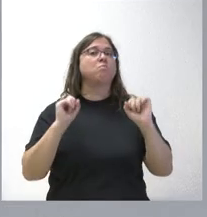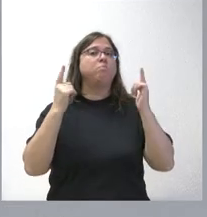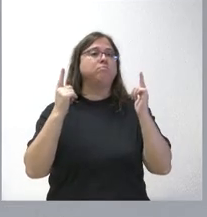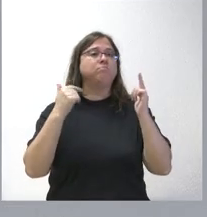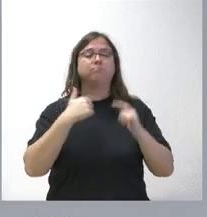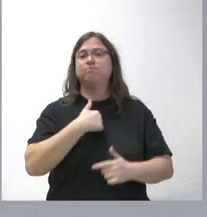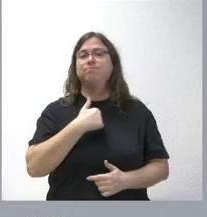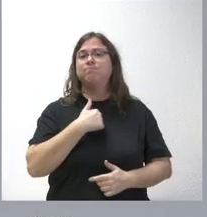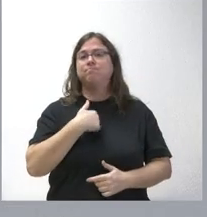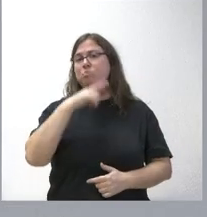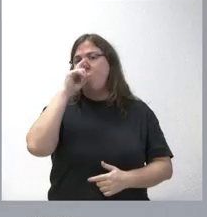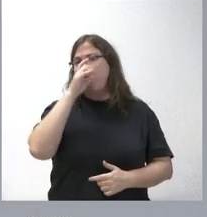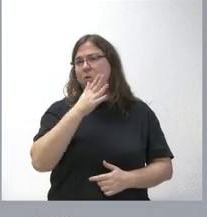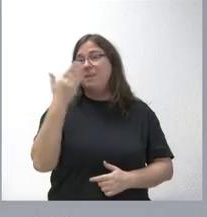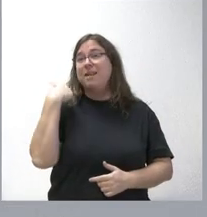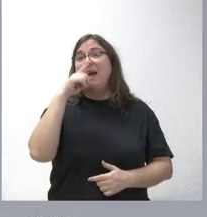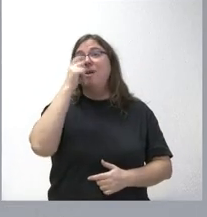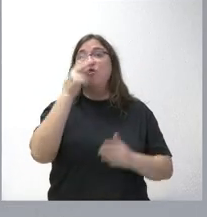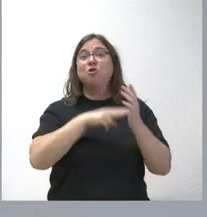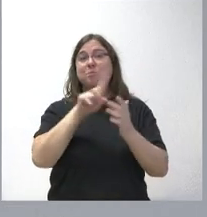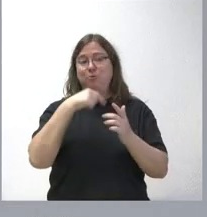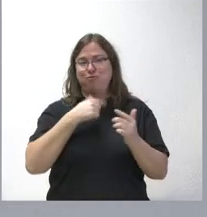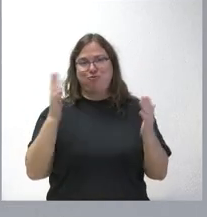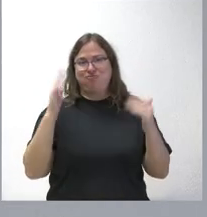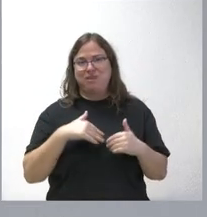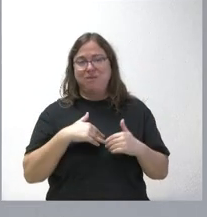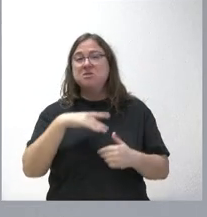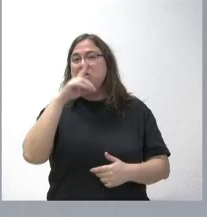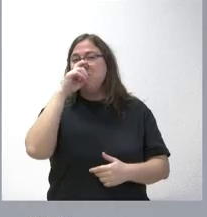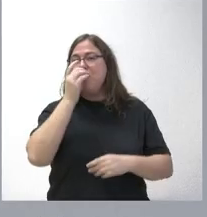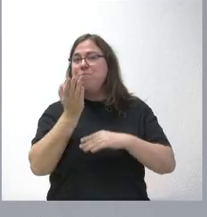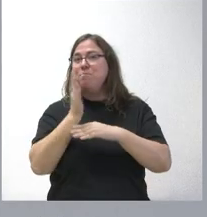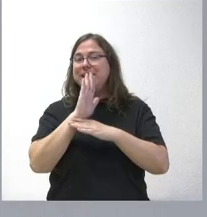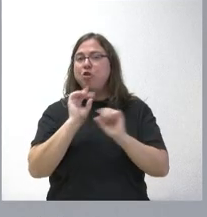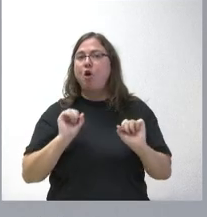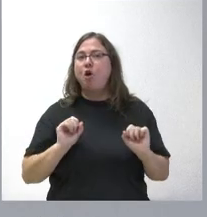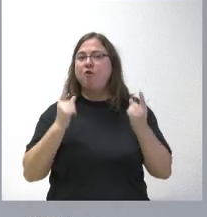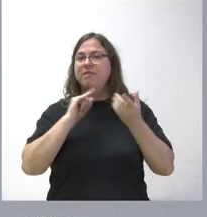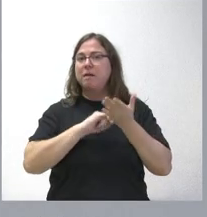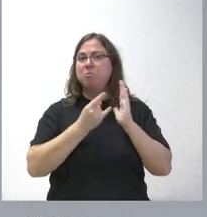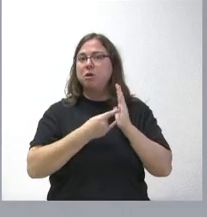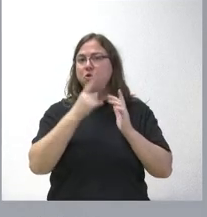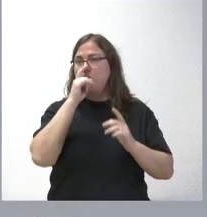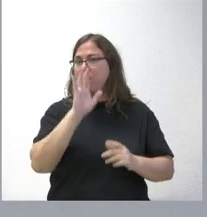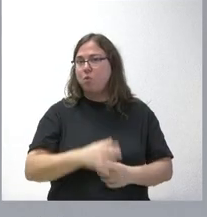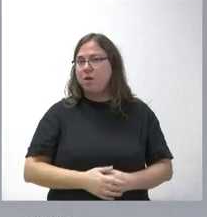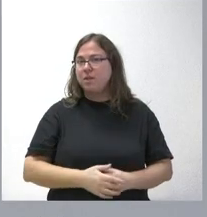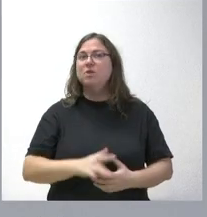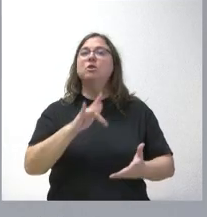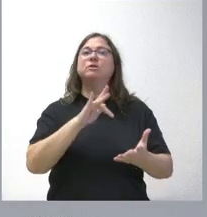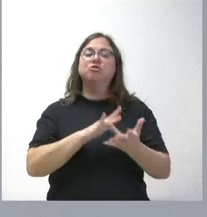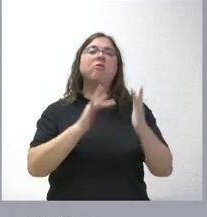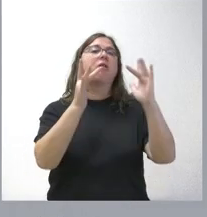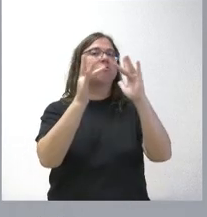no recuerdo… Yo en el año 21 no estaba, pero no recuerdo que hubiera habido una presentación formal del proyecto. Sí sé que hubo unos primeros